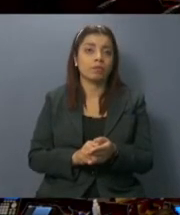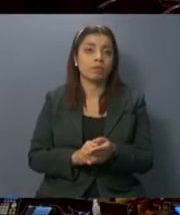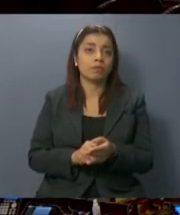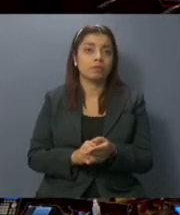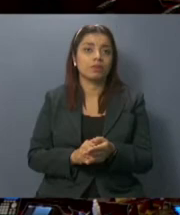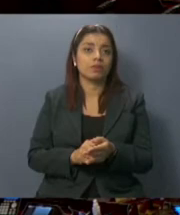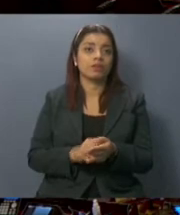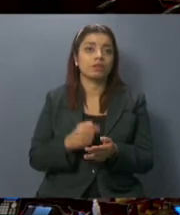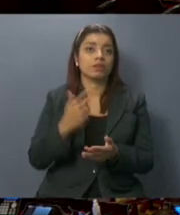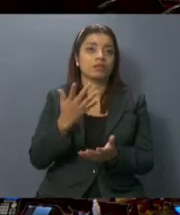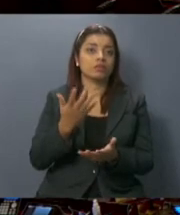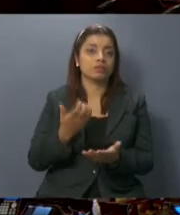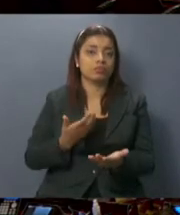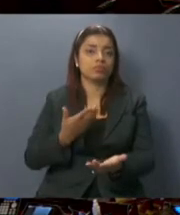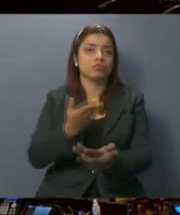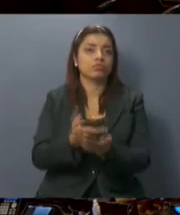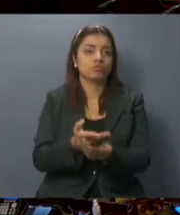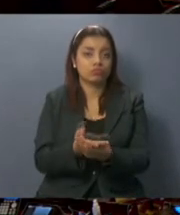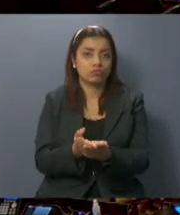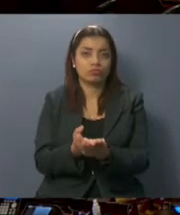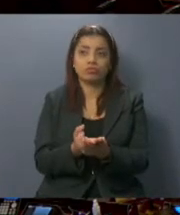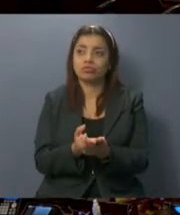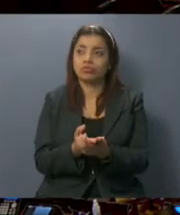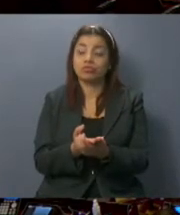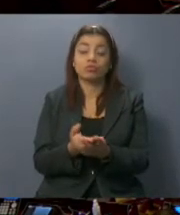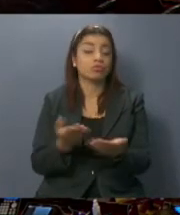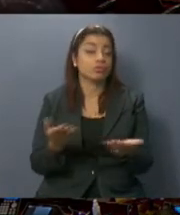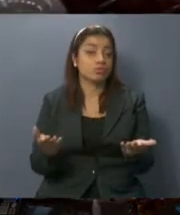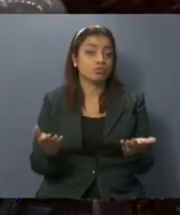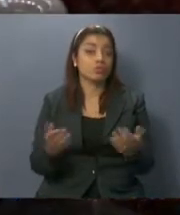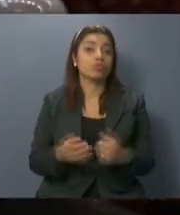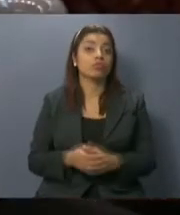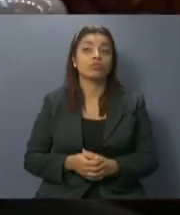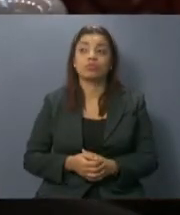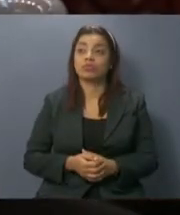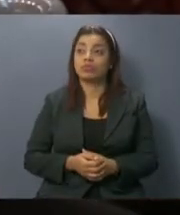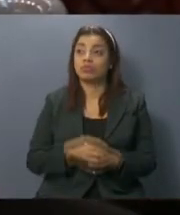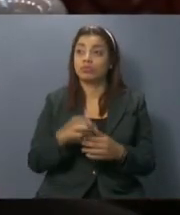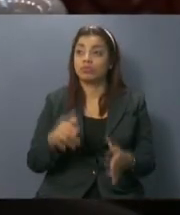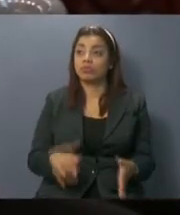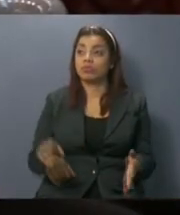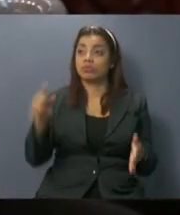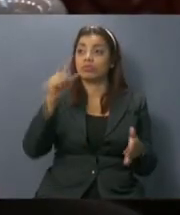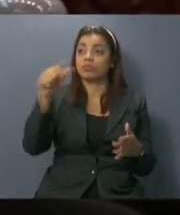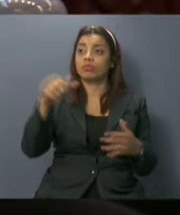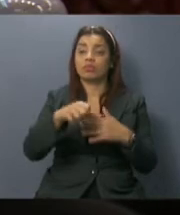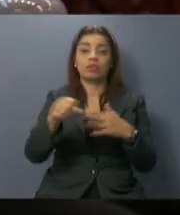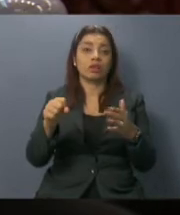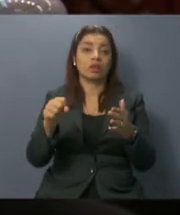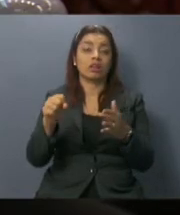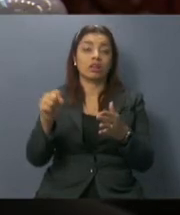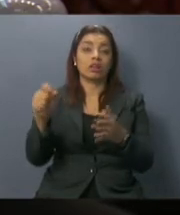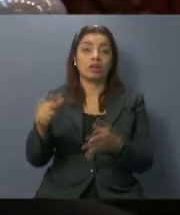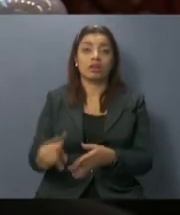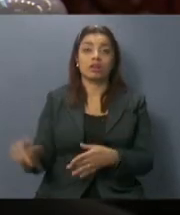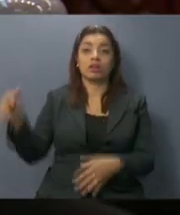quiero proponer en aras que dicho órgano no quede acéfalo.